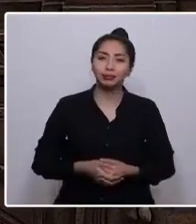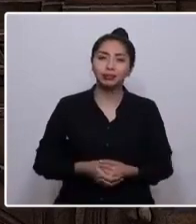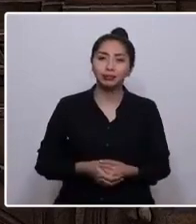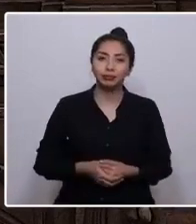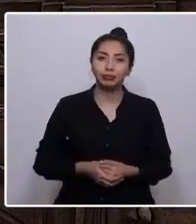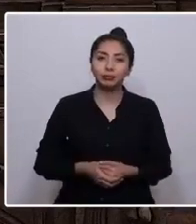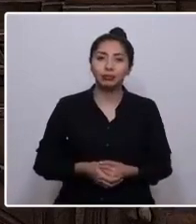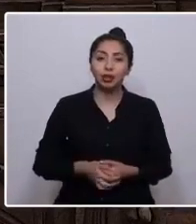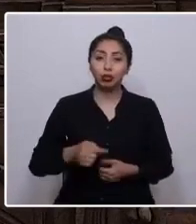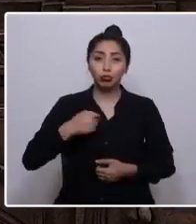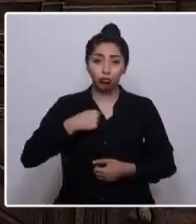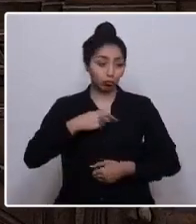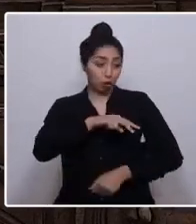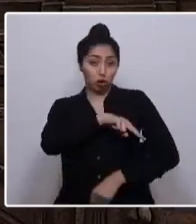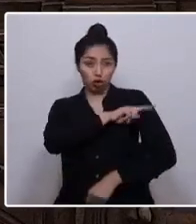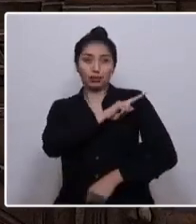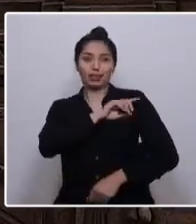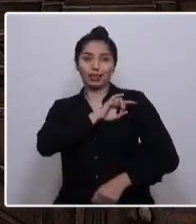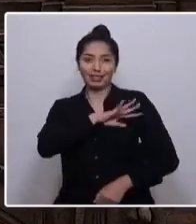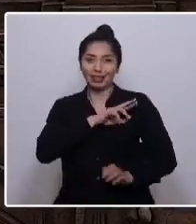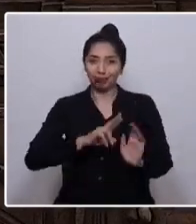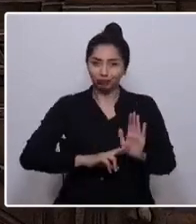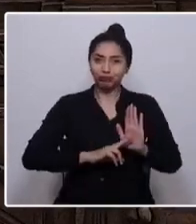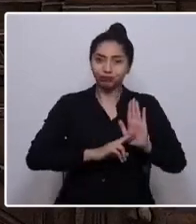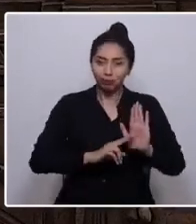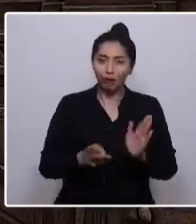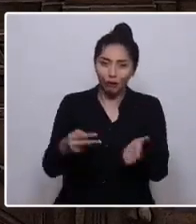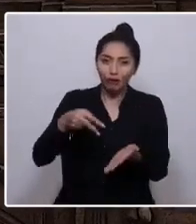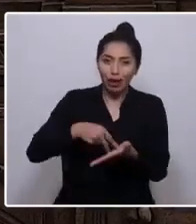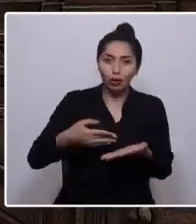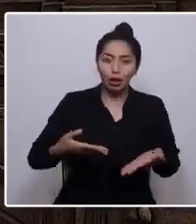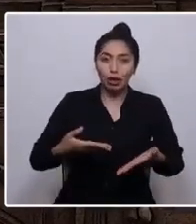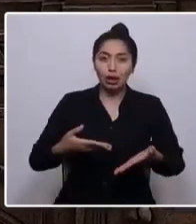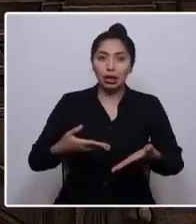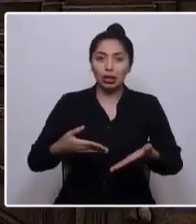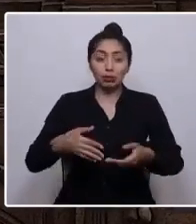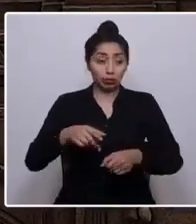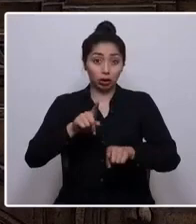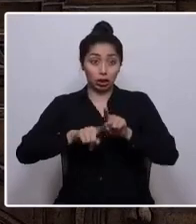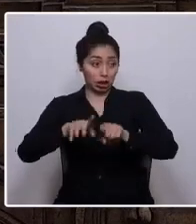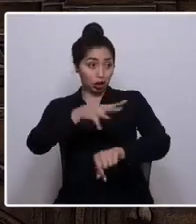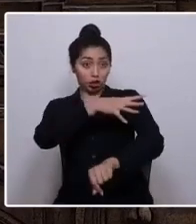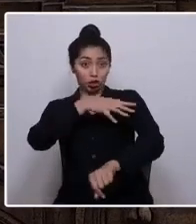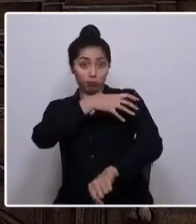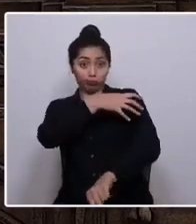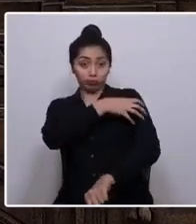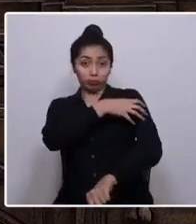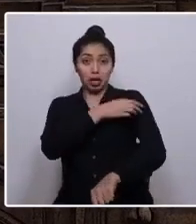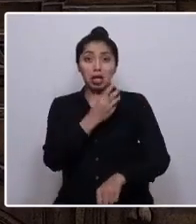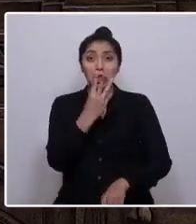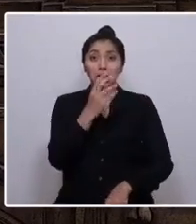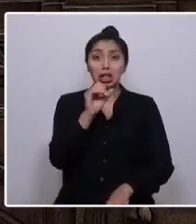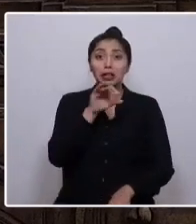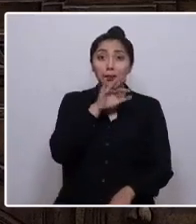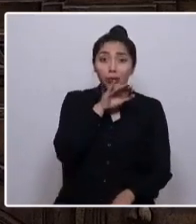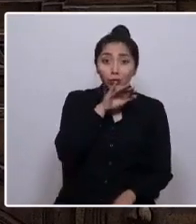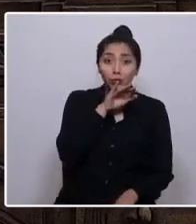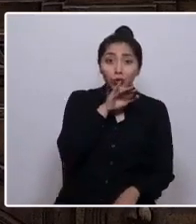Vengo del norte de Chile, del territorio en el que te desplazas en media hora a la hermana